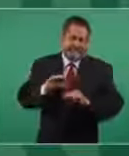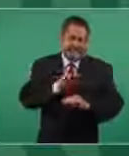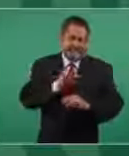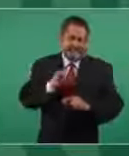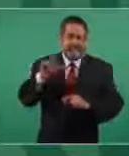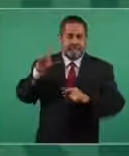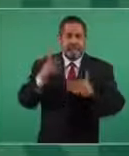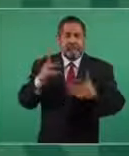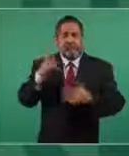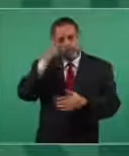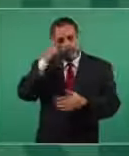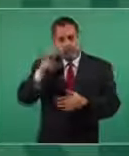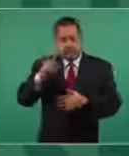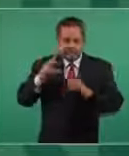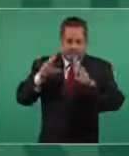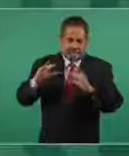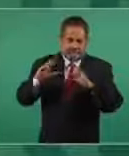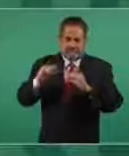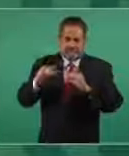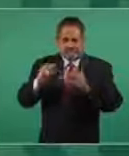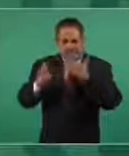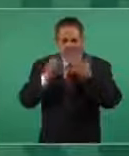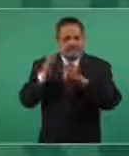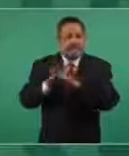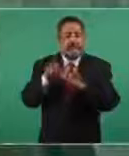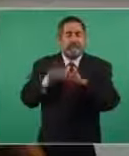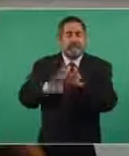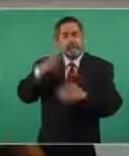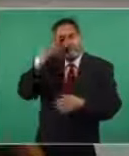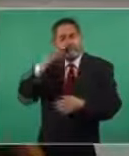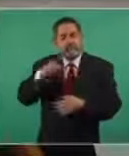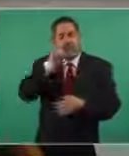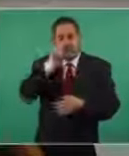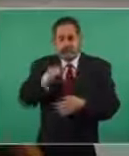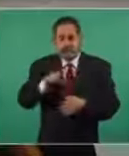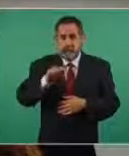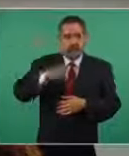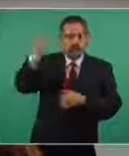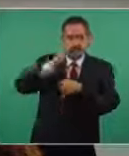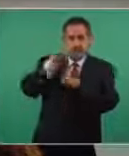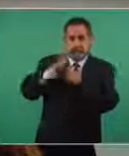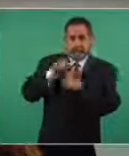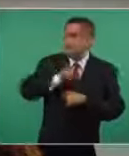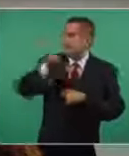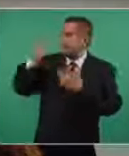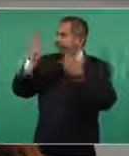no sólo para especializarse en México sino también en el extranjero.